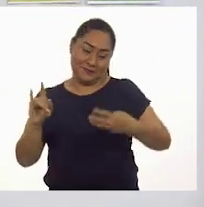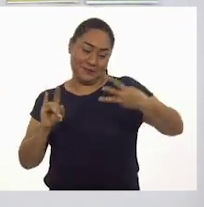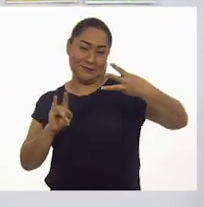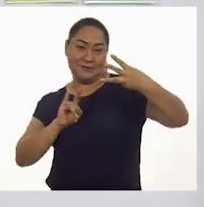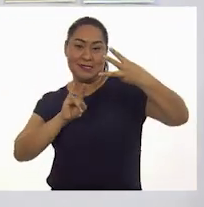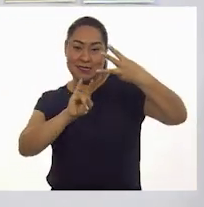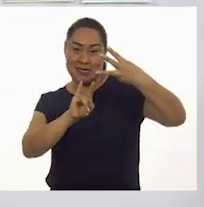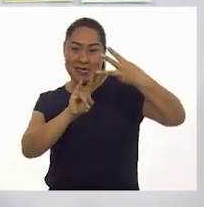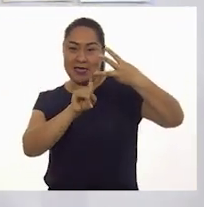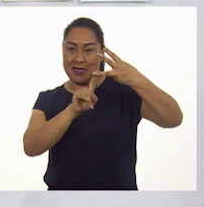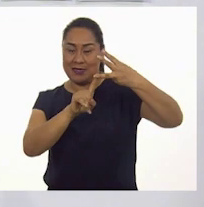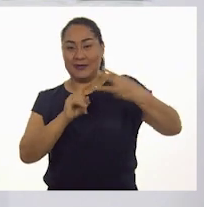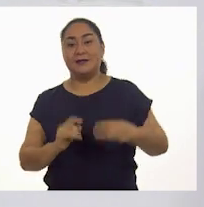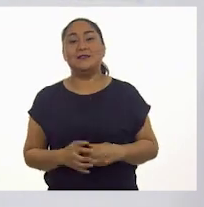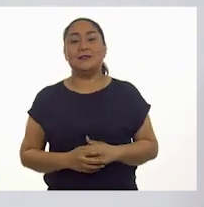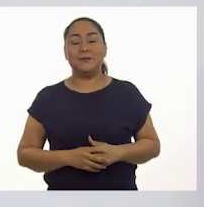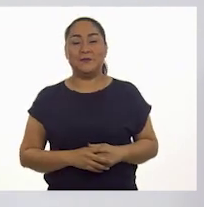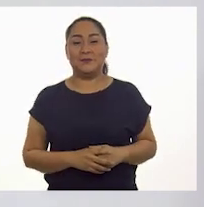tres.